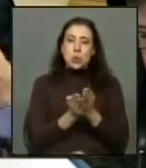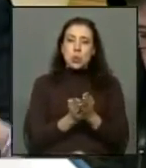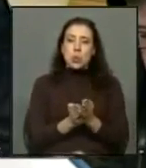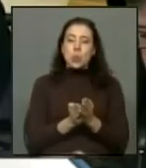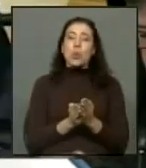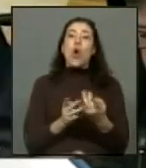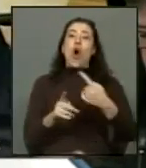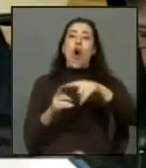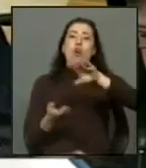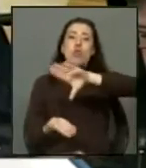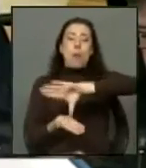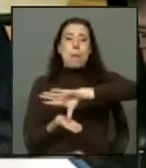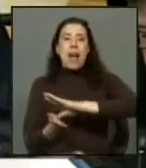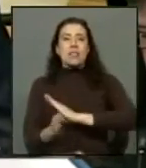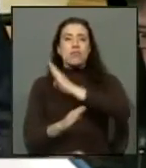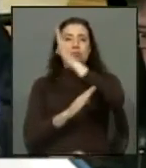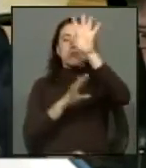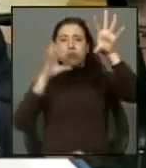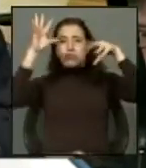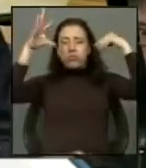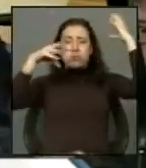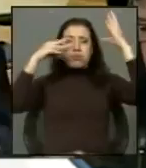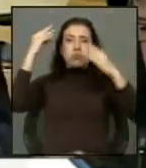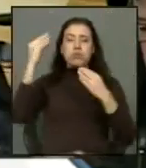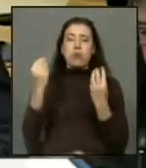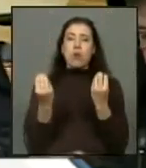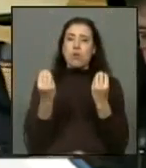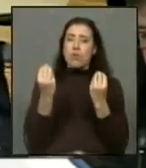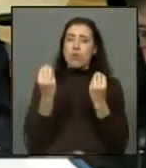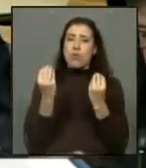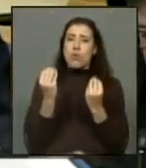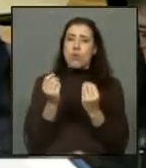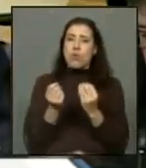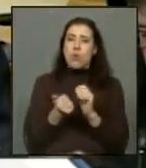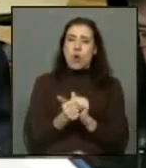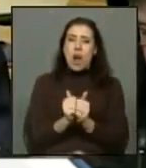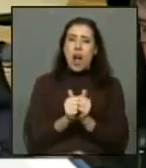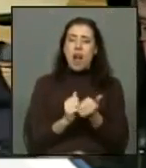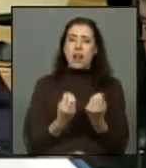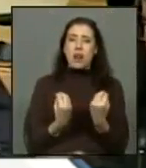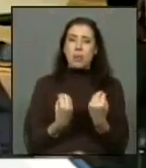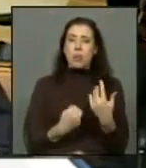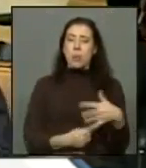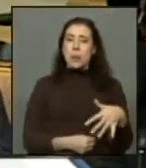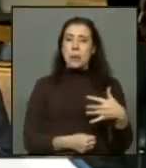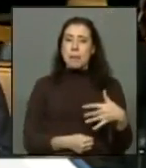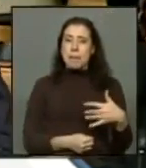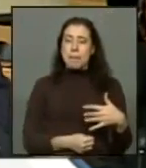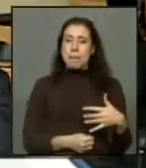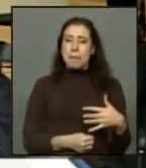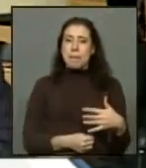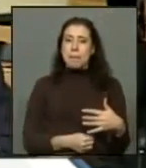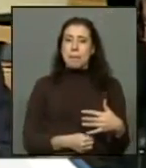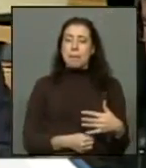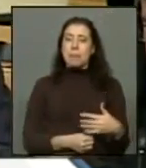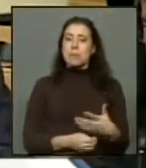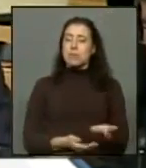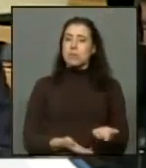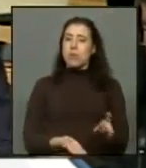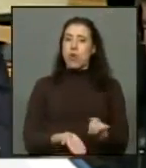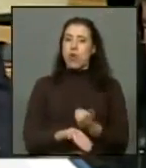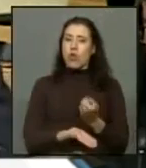de ellos en el extranjero, con carrera extraordinariamente importante para el país, doctorados,